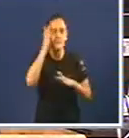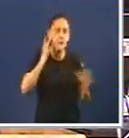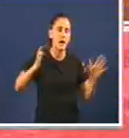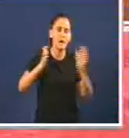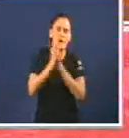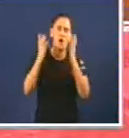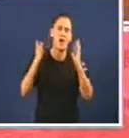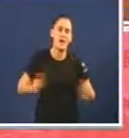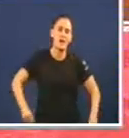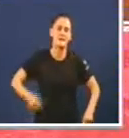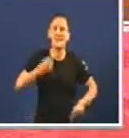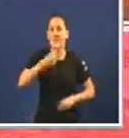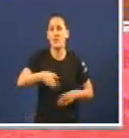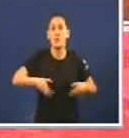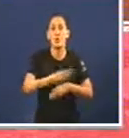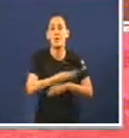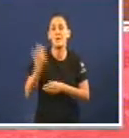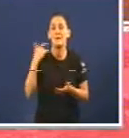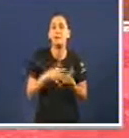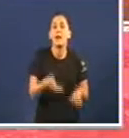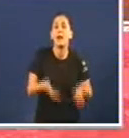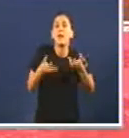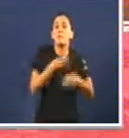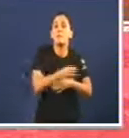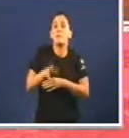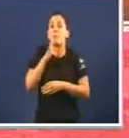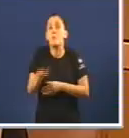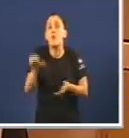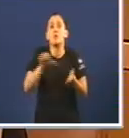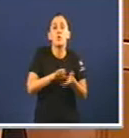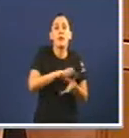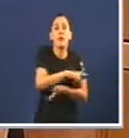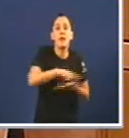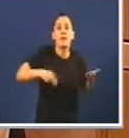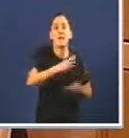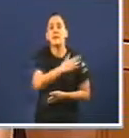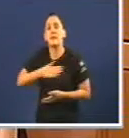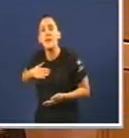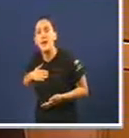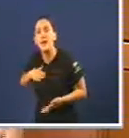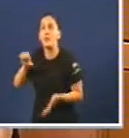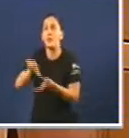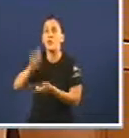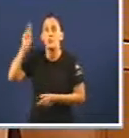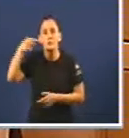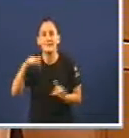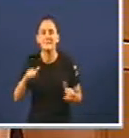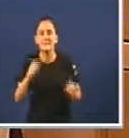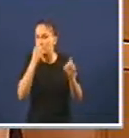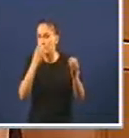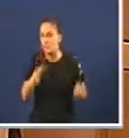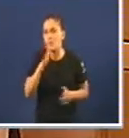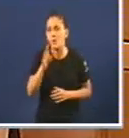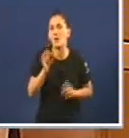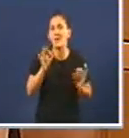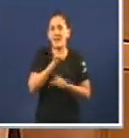Ahora resulta que o Partido Popular gañou as eleccións porque a cidadanía de Galicia quería a cidade da cultura. Por suposto, así é que cada ano reciben